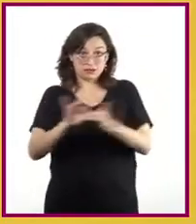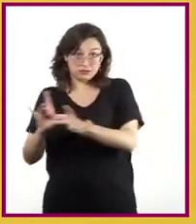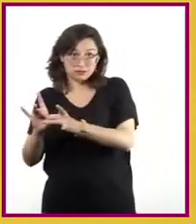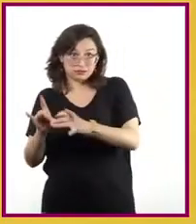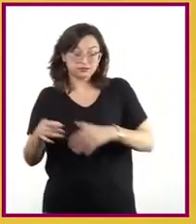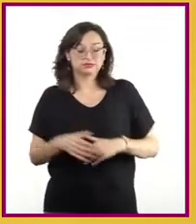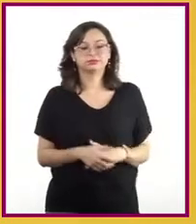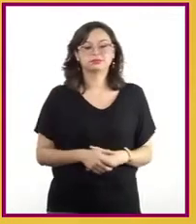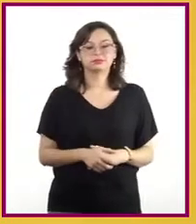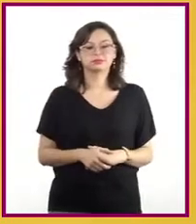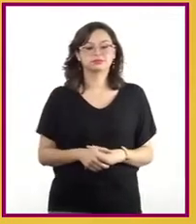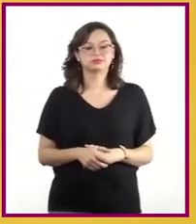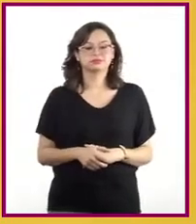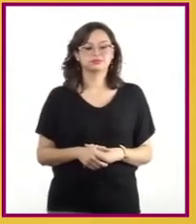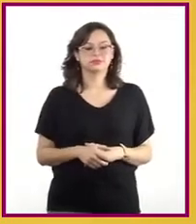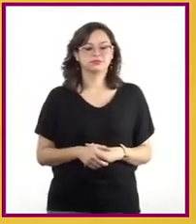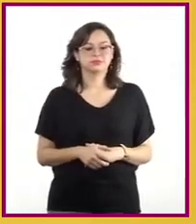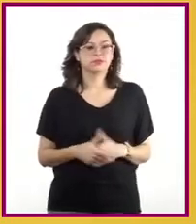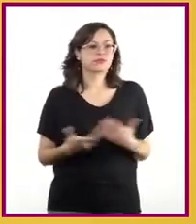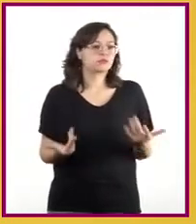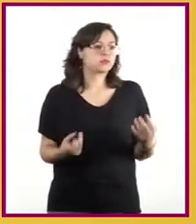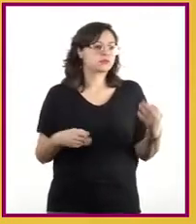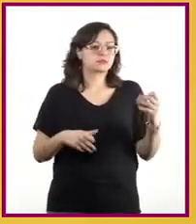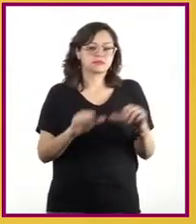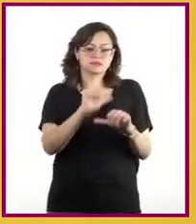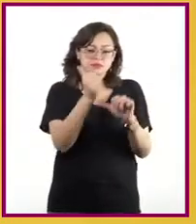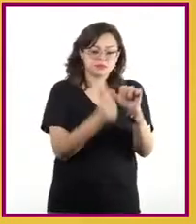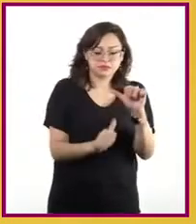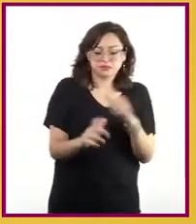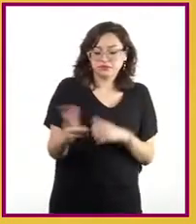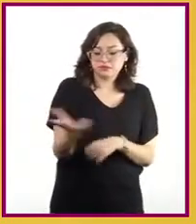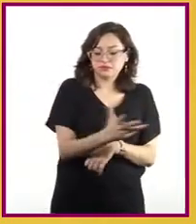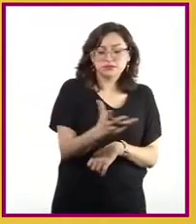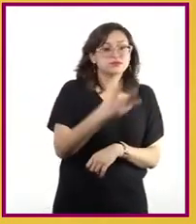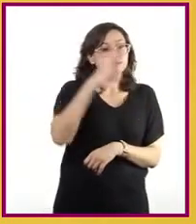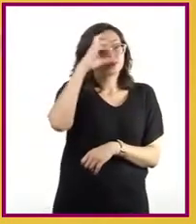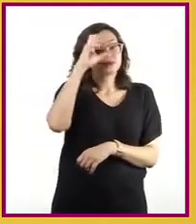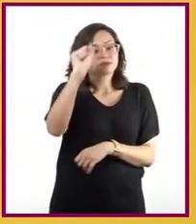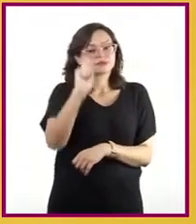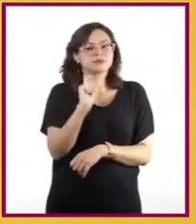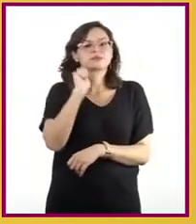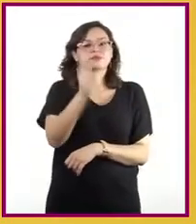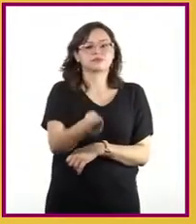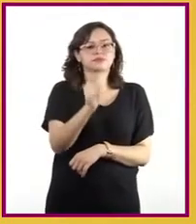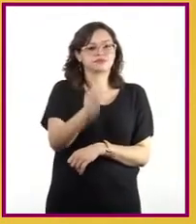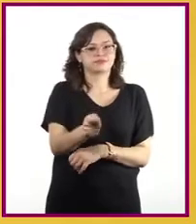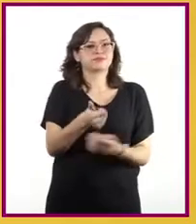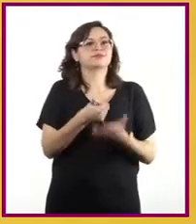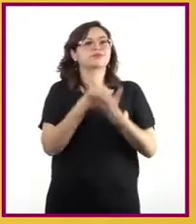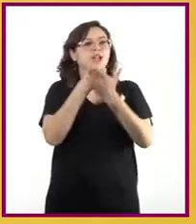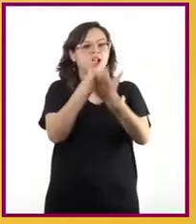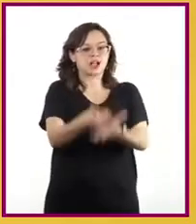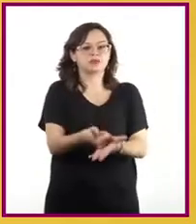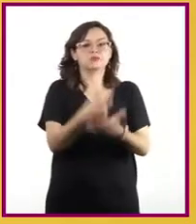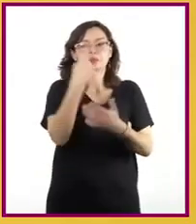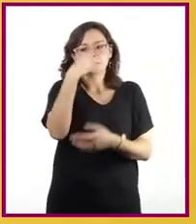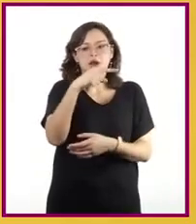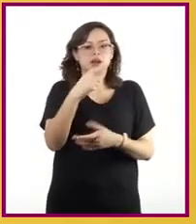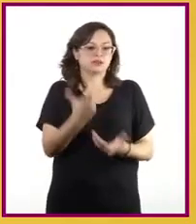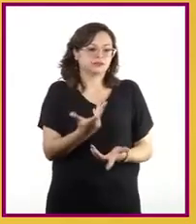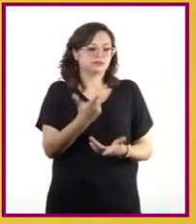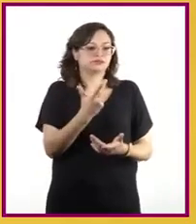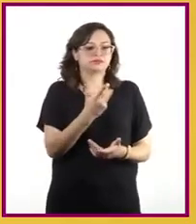En la elaboración de cualquier obra artística, el concepto o su significado puede ayudar a traducir un